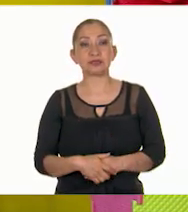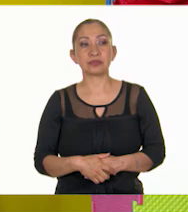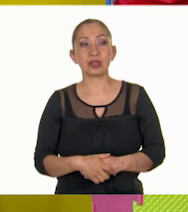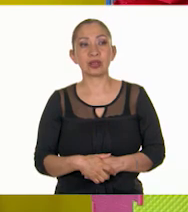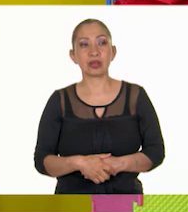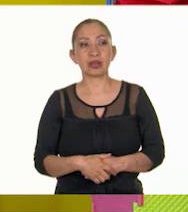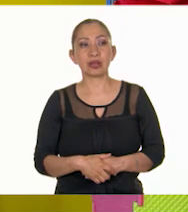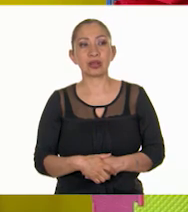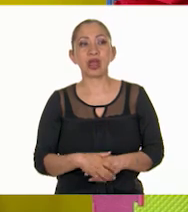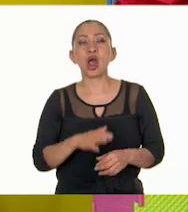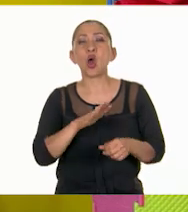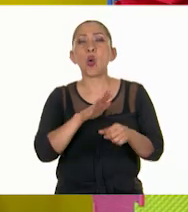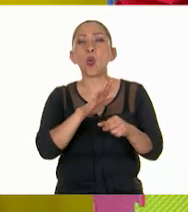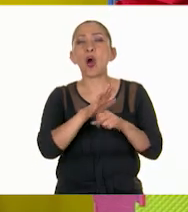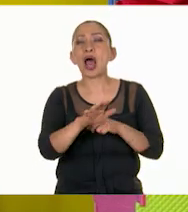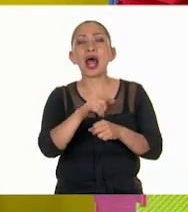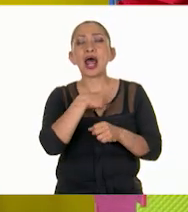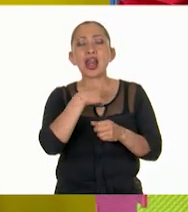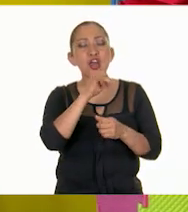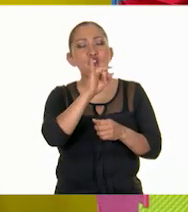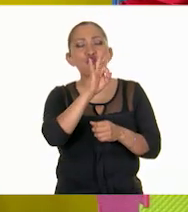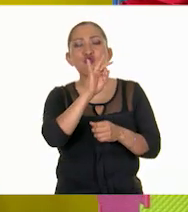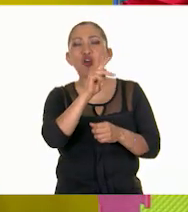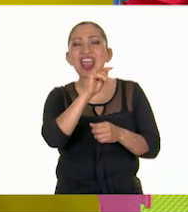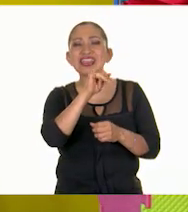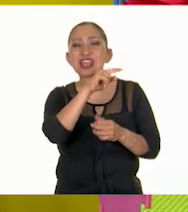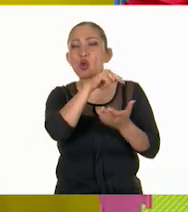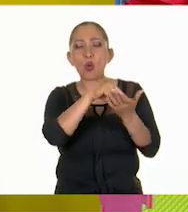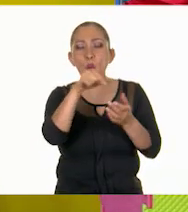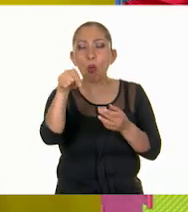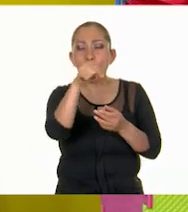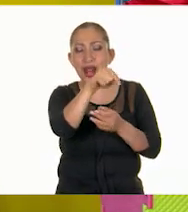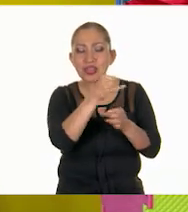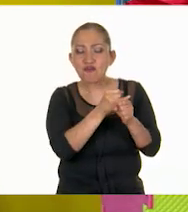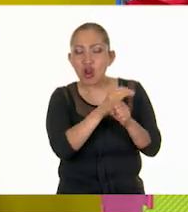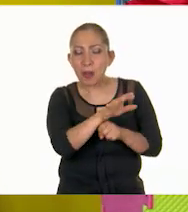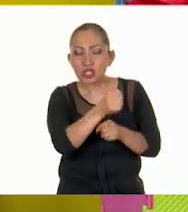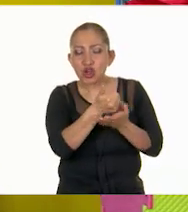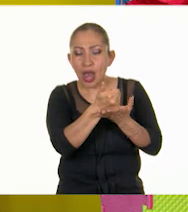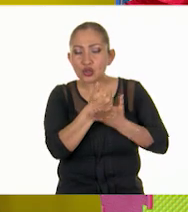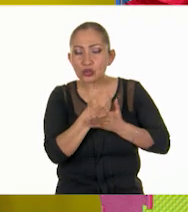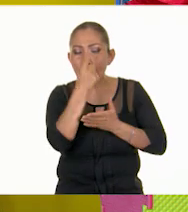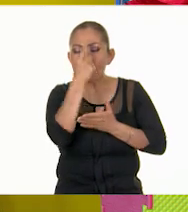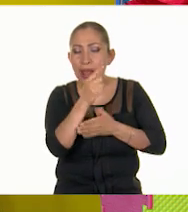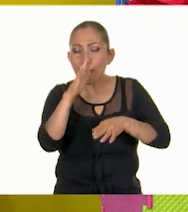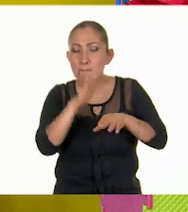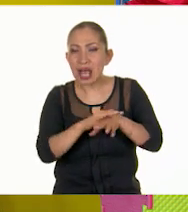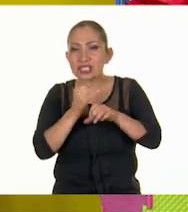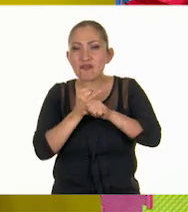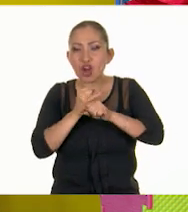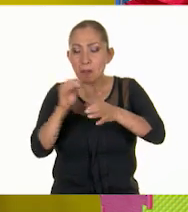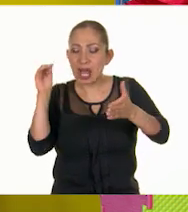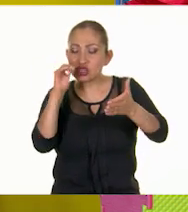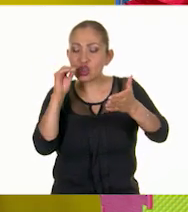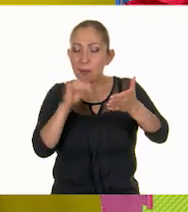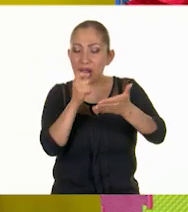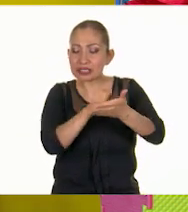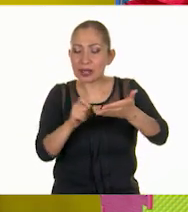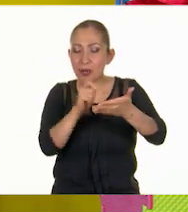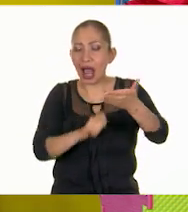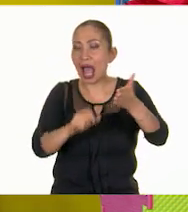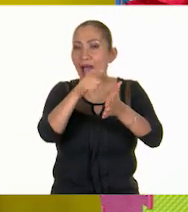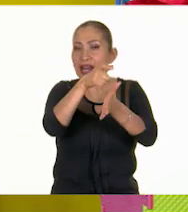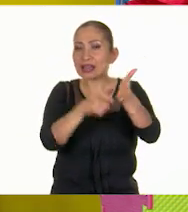¿Cuáles fuentes de información nos pueden servir para ampliar la información al escribir un